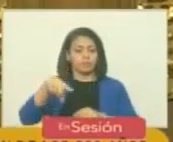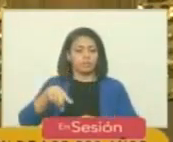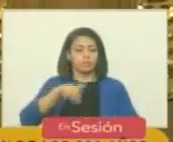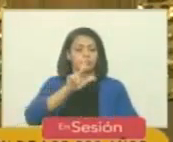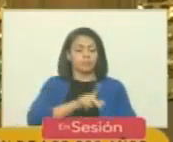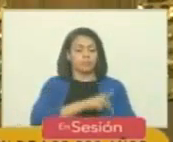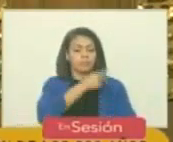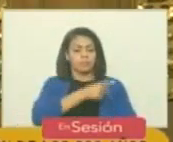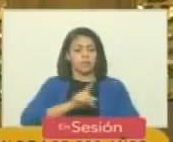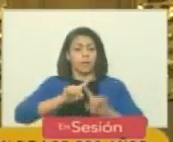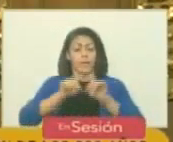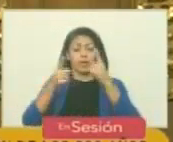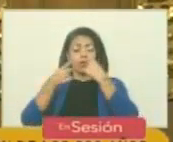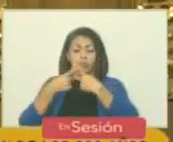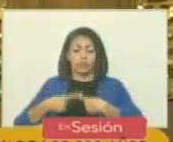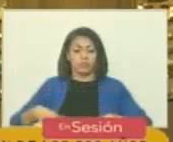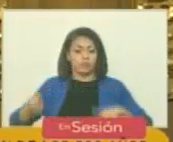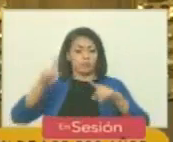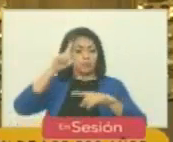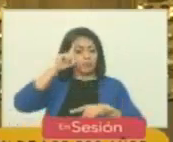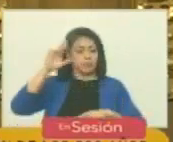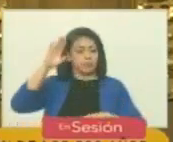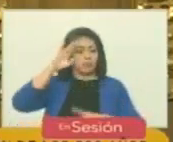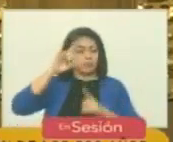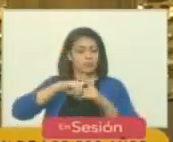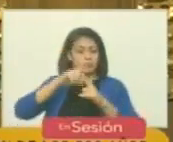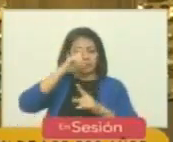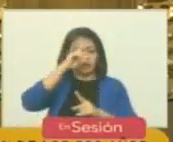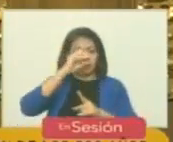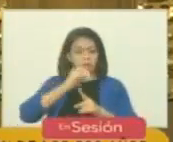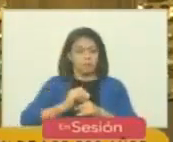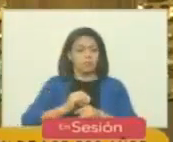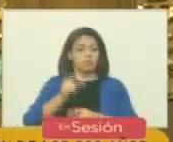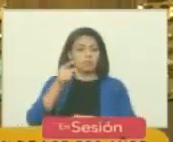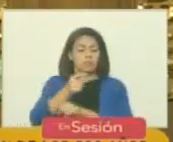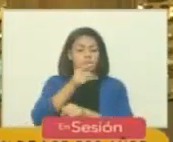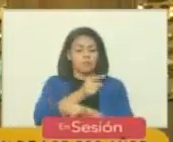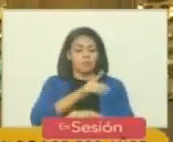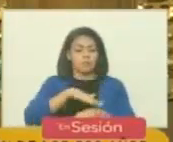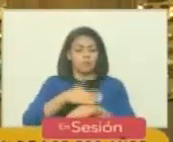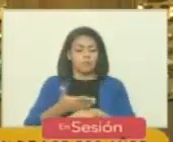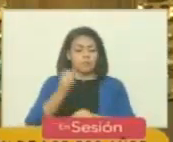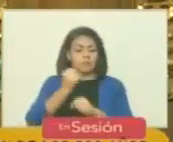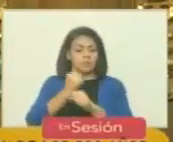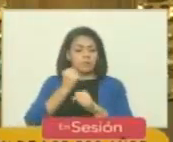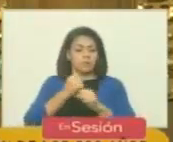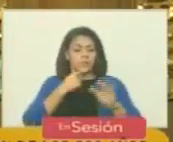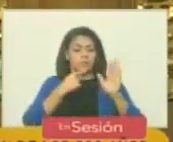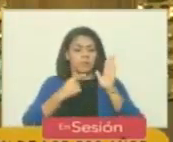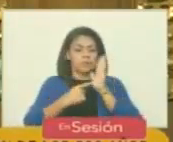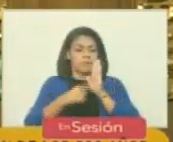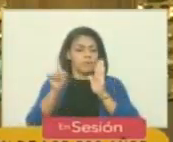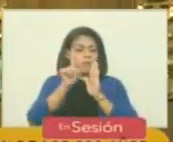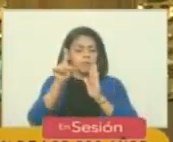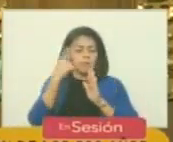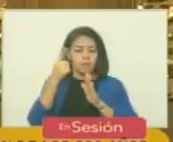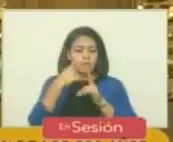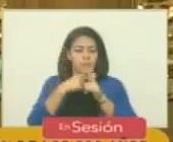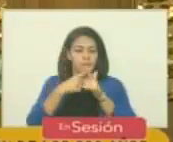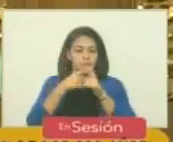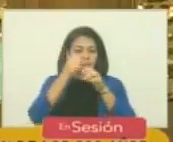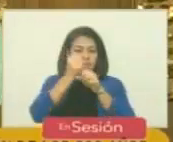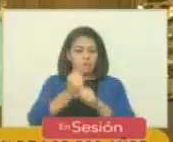poesía pero a diferencia de los sueños los objetivos son obligaciones tareas a cumplir no simplemente